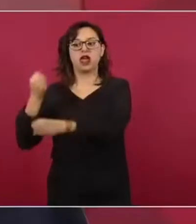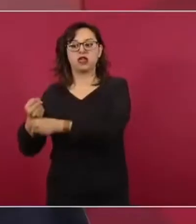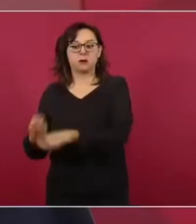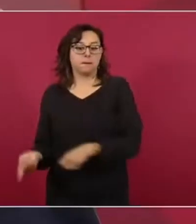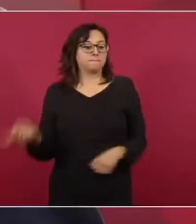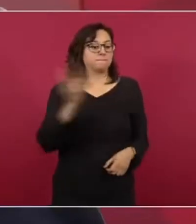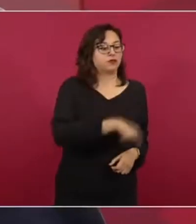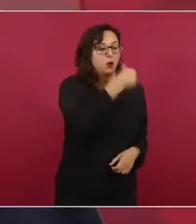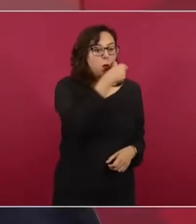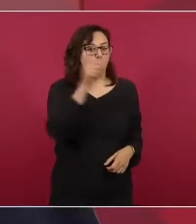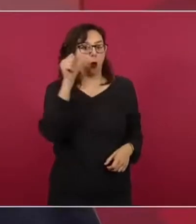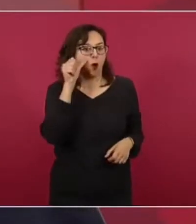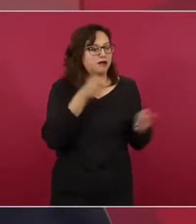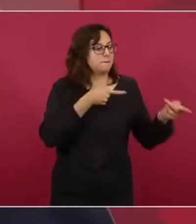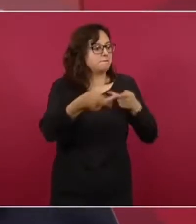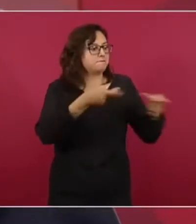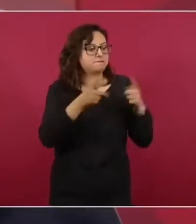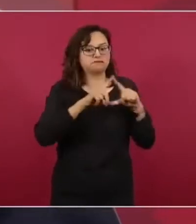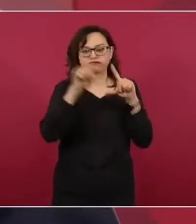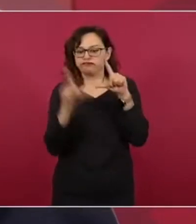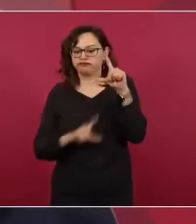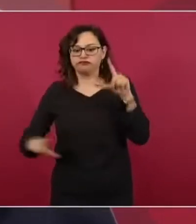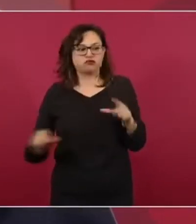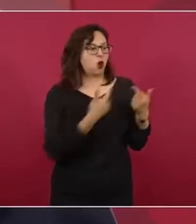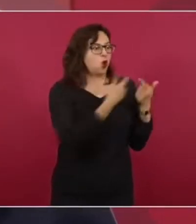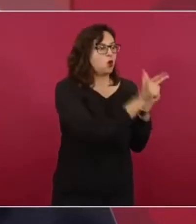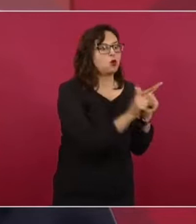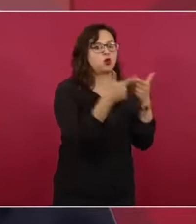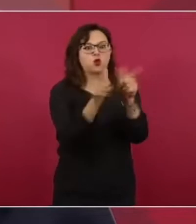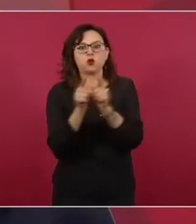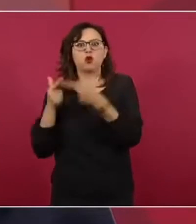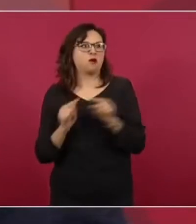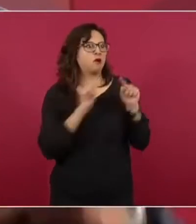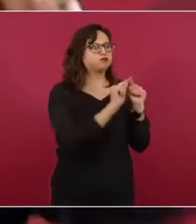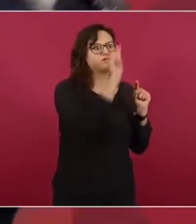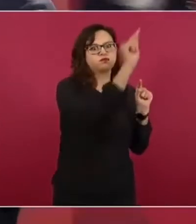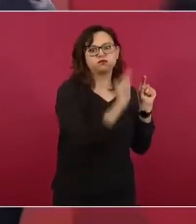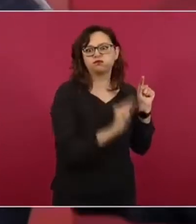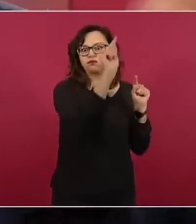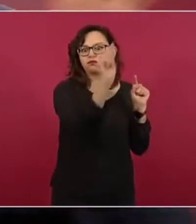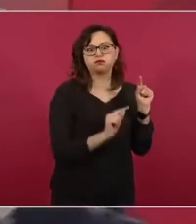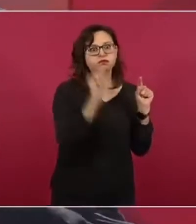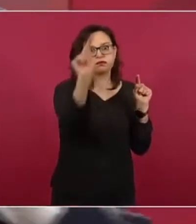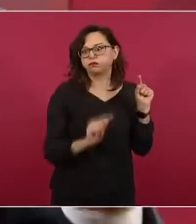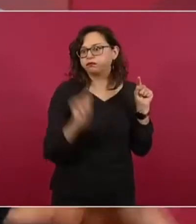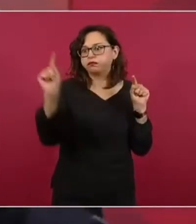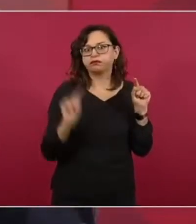guerrillas que fueron muy eficaz